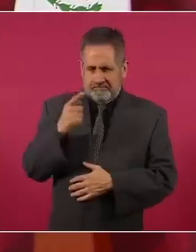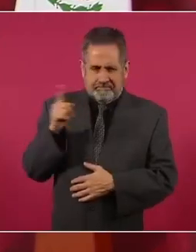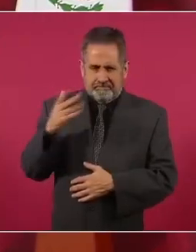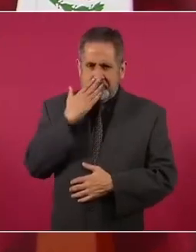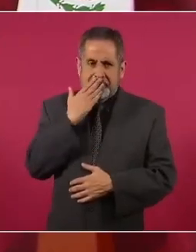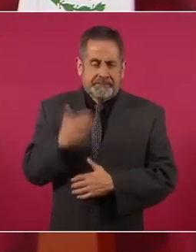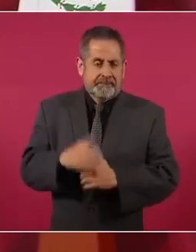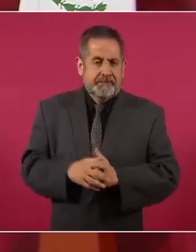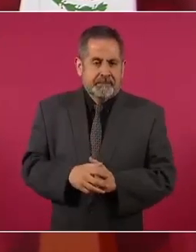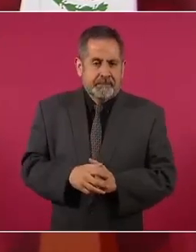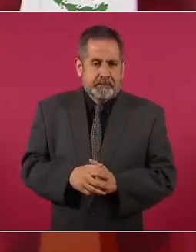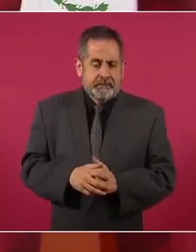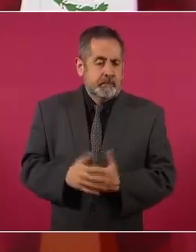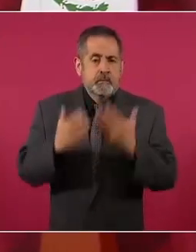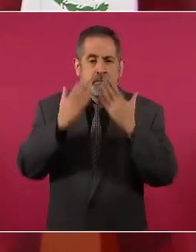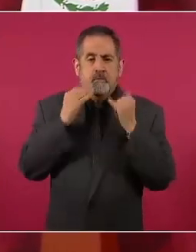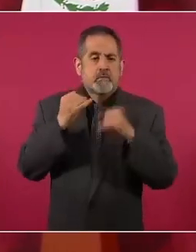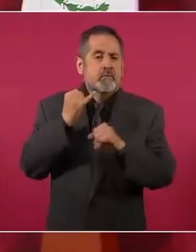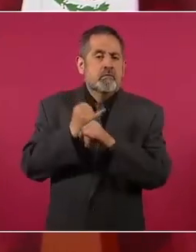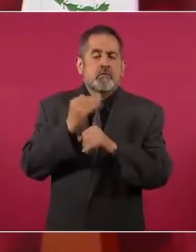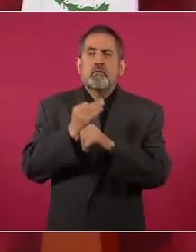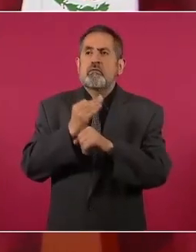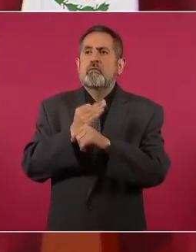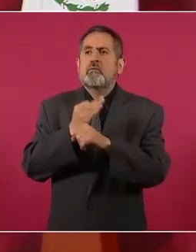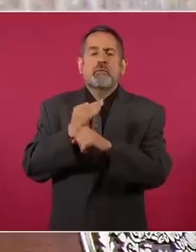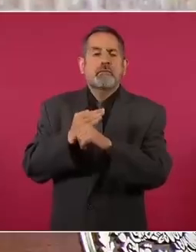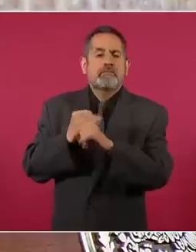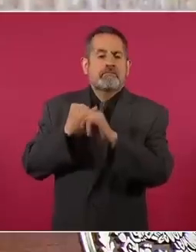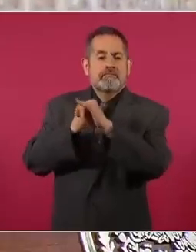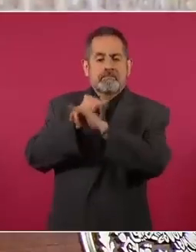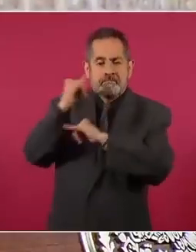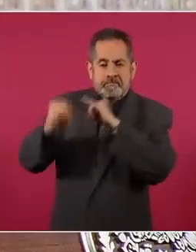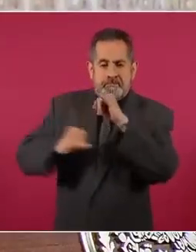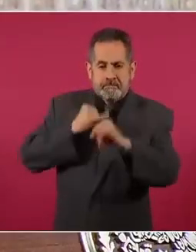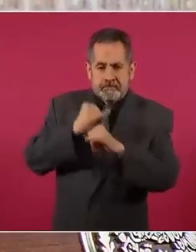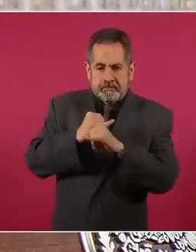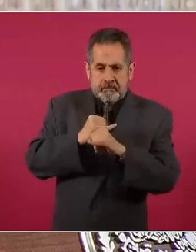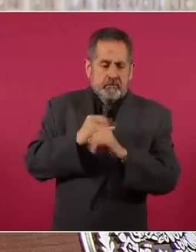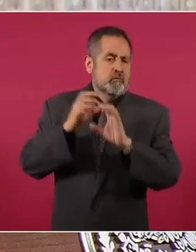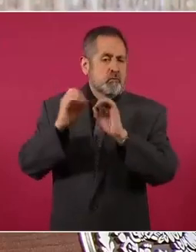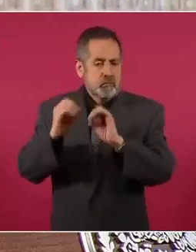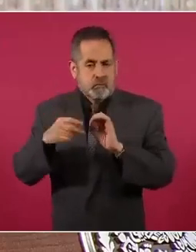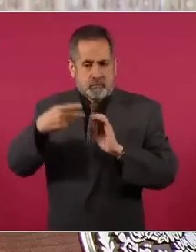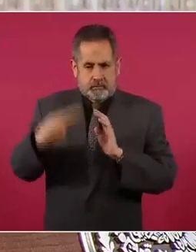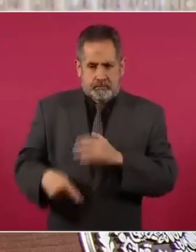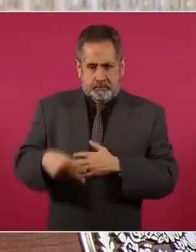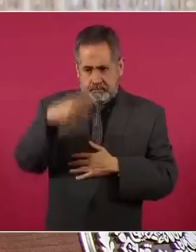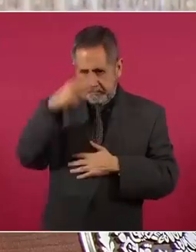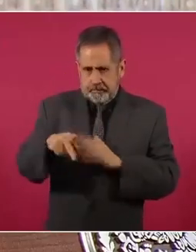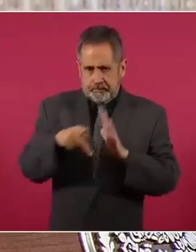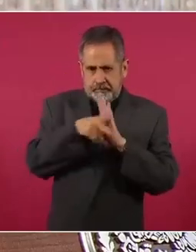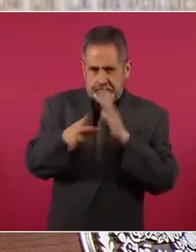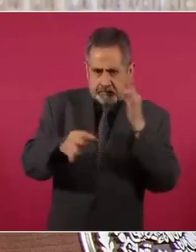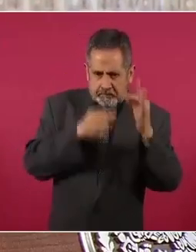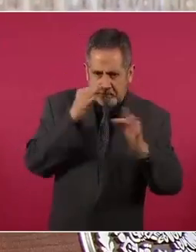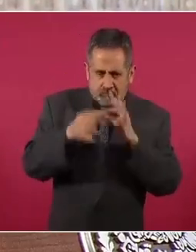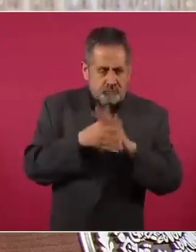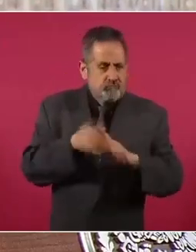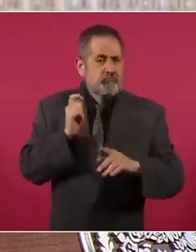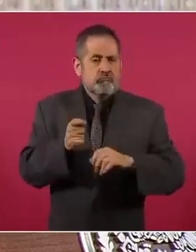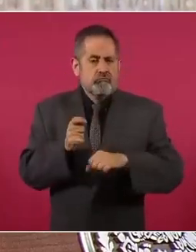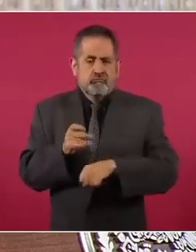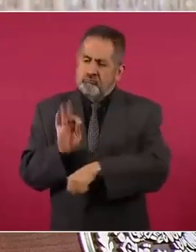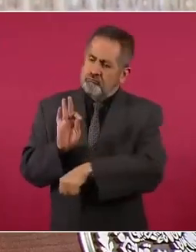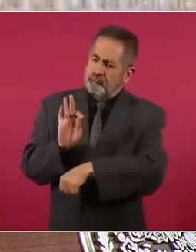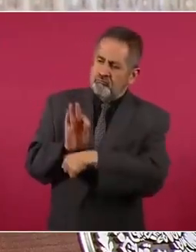No hay un análisis de prensa nacional e internacional que defienda